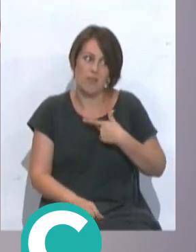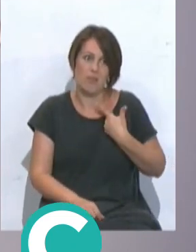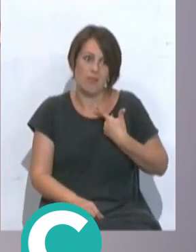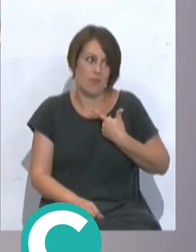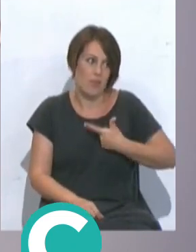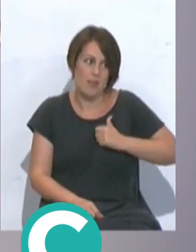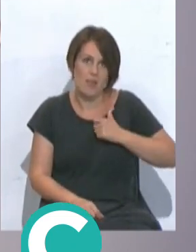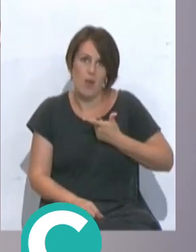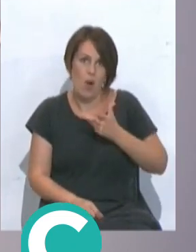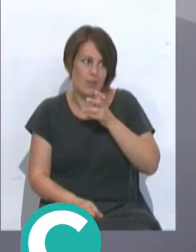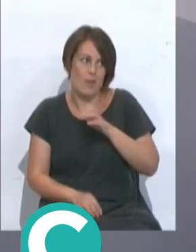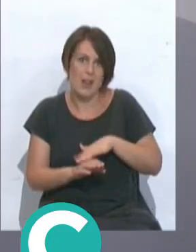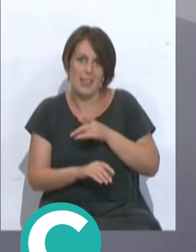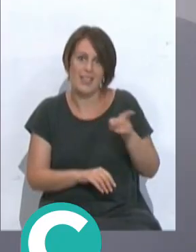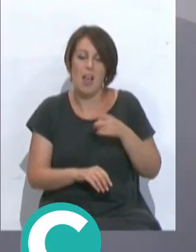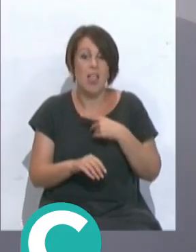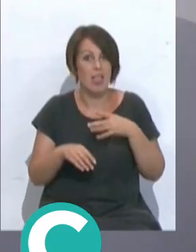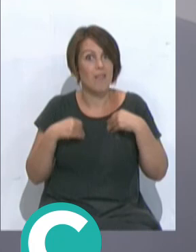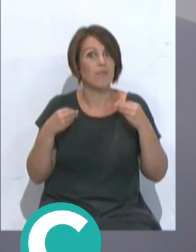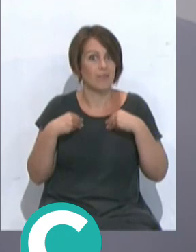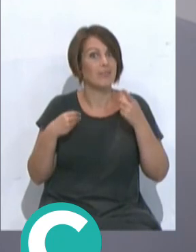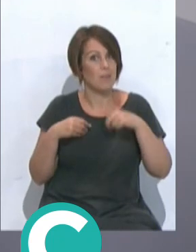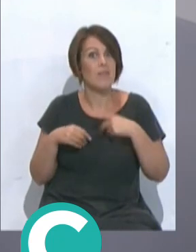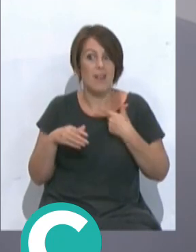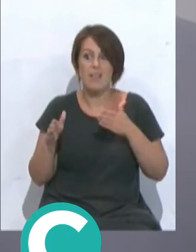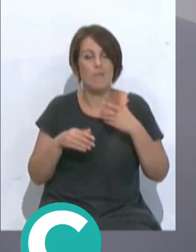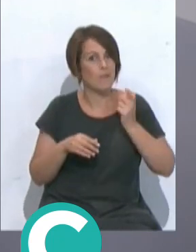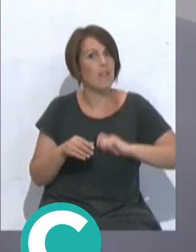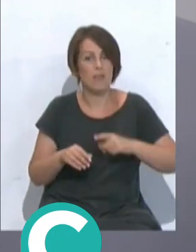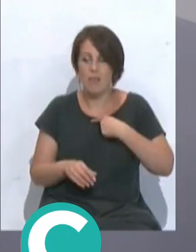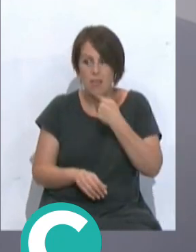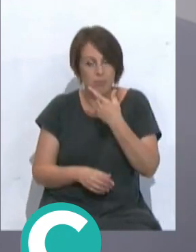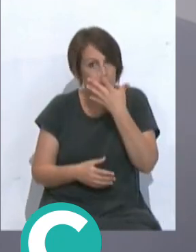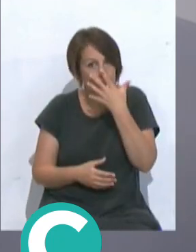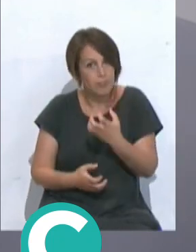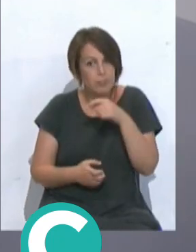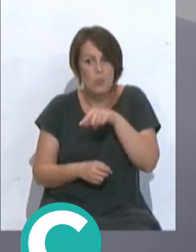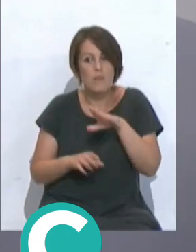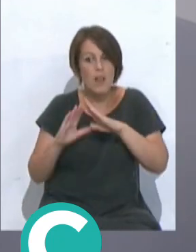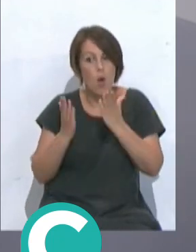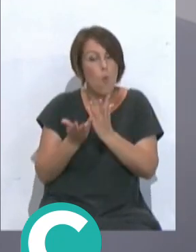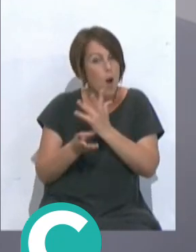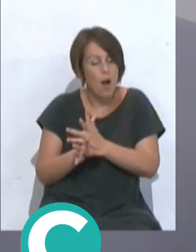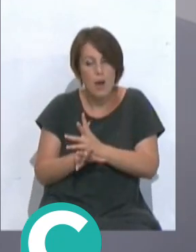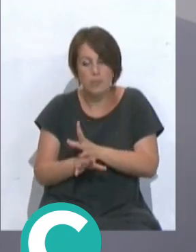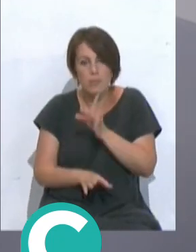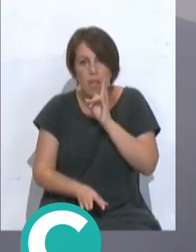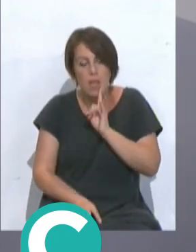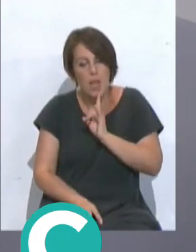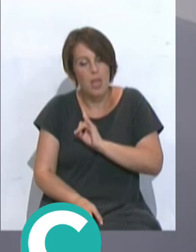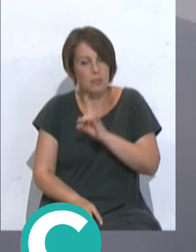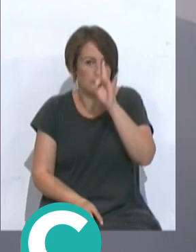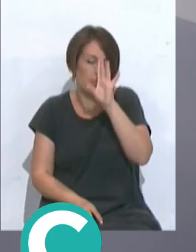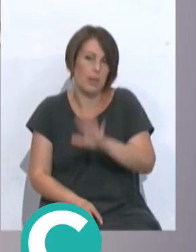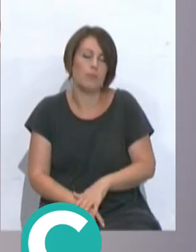ti en los partidos que te de los años que más disfruté también en mi etapa profesional te lo puedo garantizar porque como jugaba ese balón era realmente